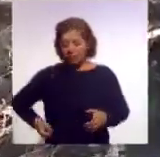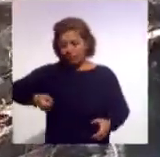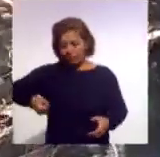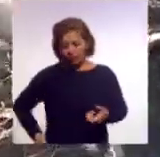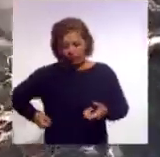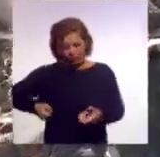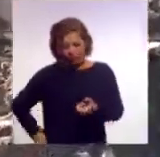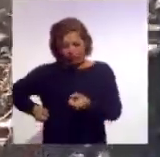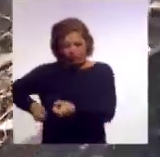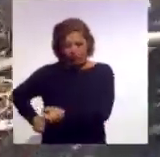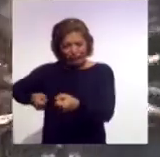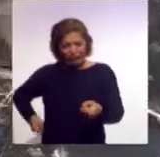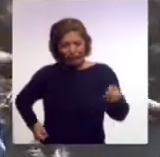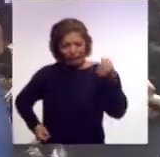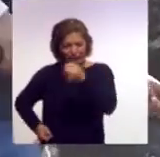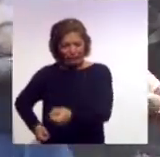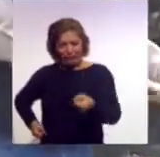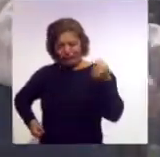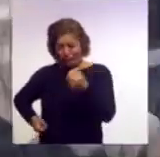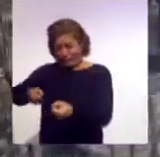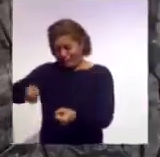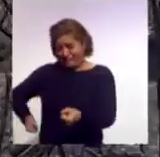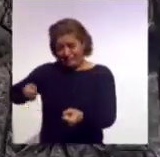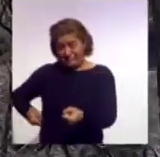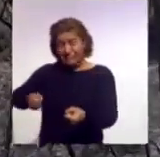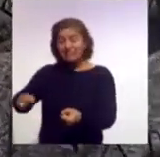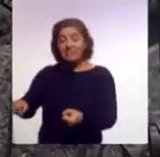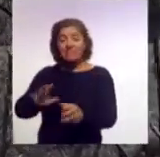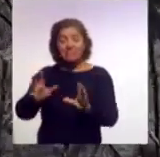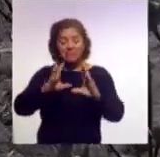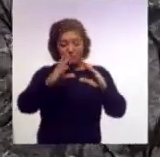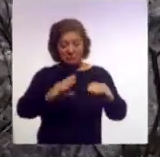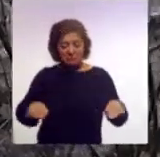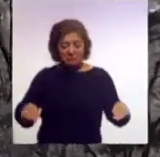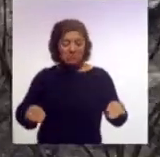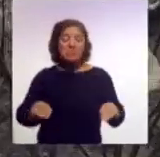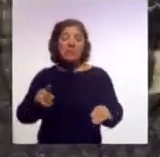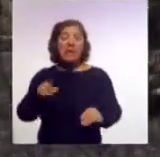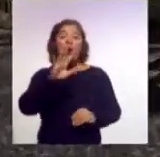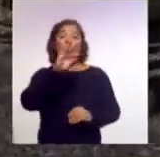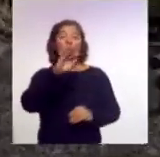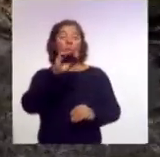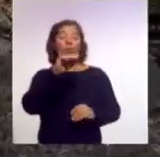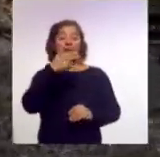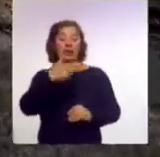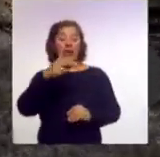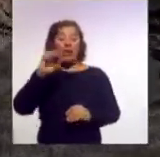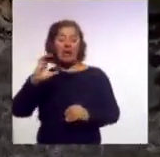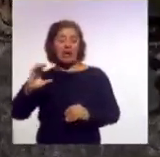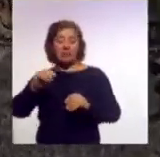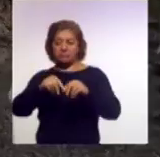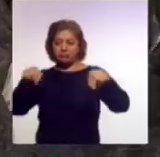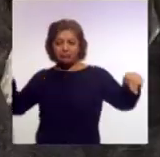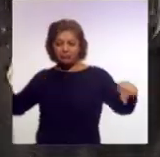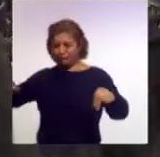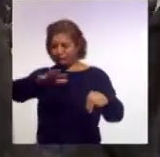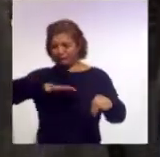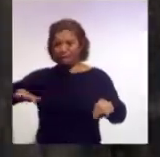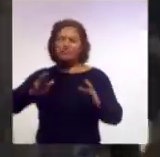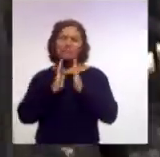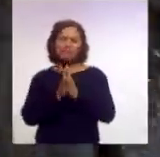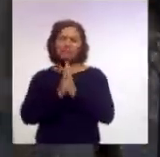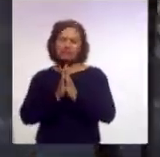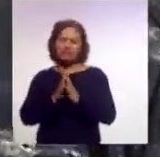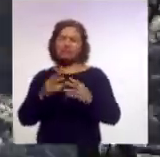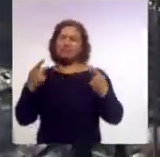brigadistas finalmente controlaron a las 17 horas el siniestro que afectó cerca de 40 hectáreas. El llamado es a la sociedad para tomar